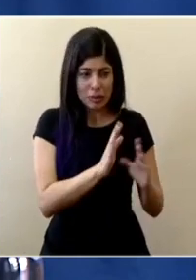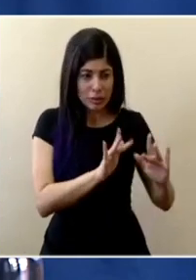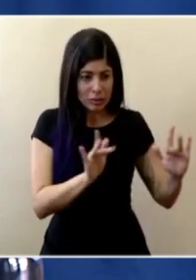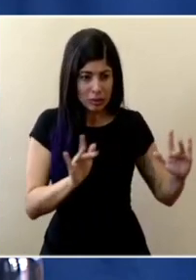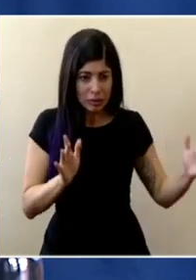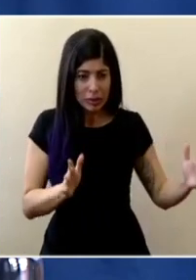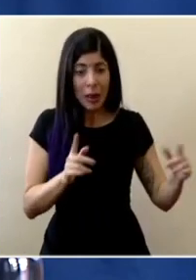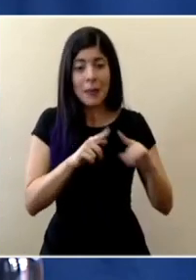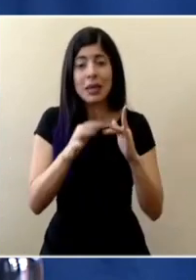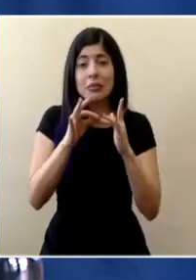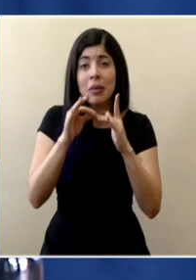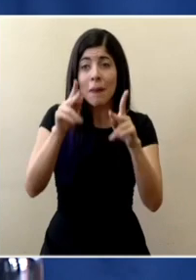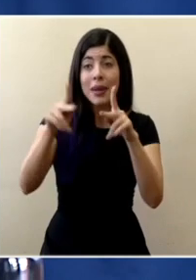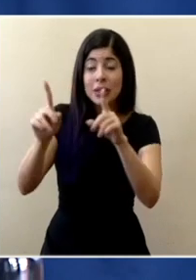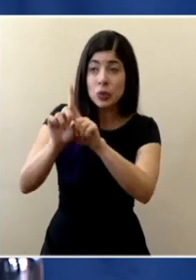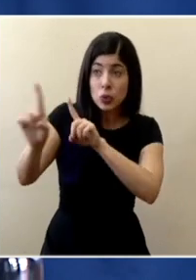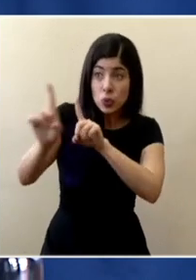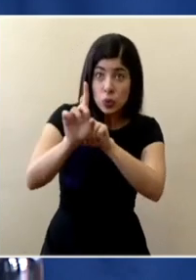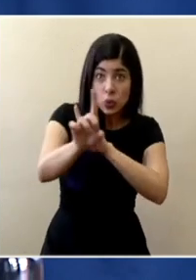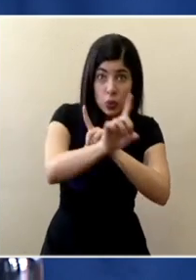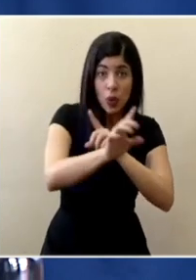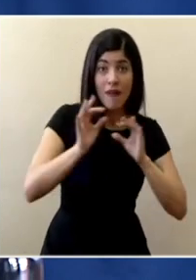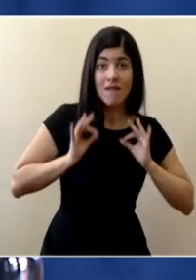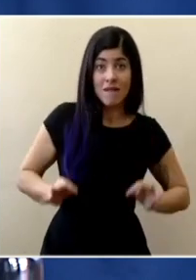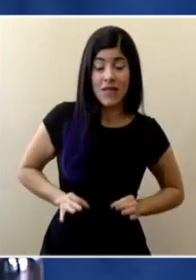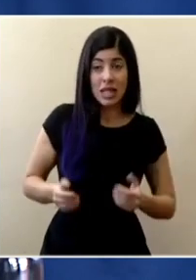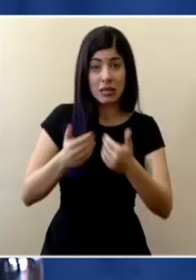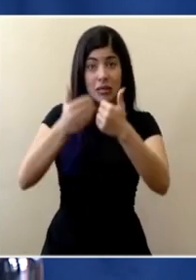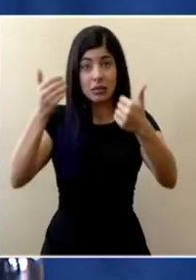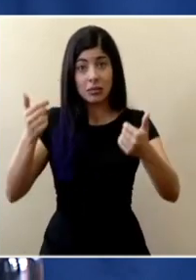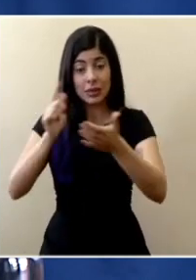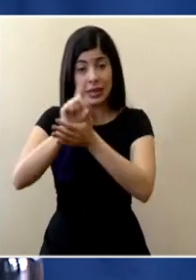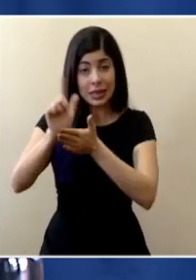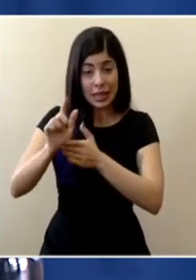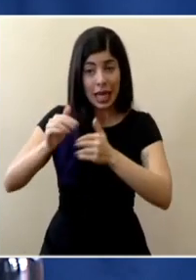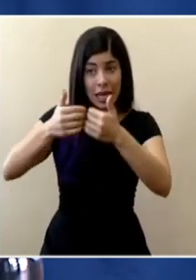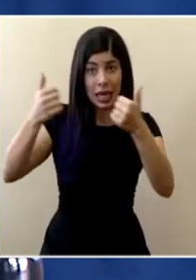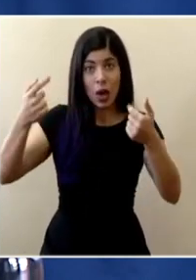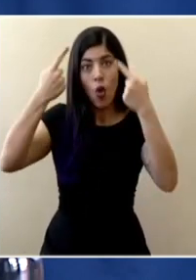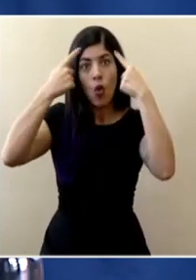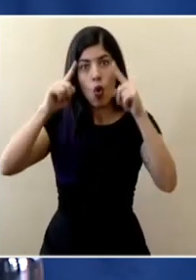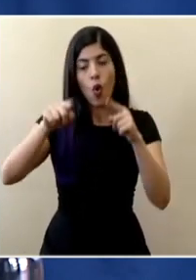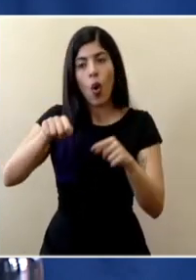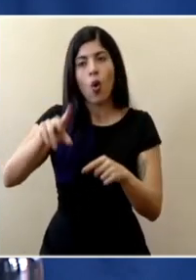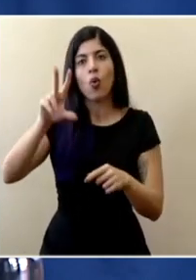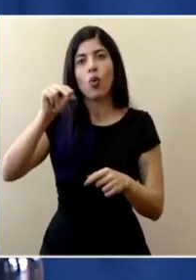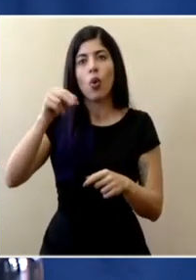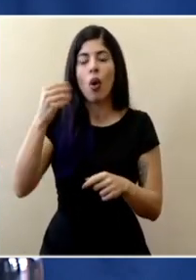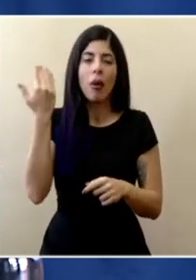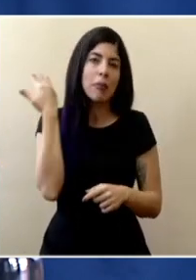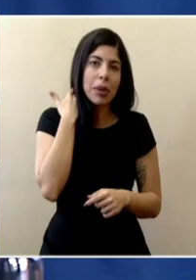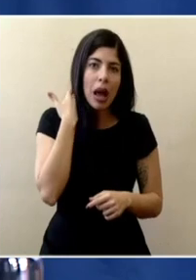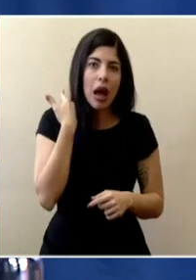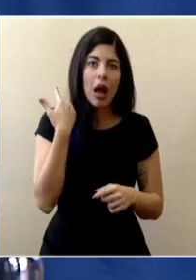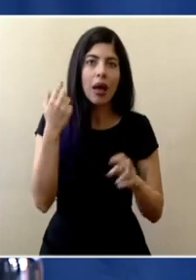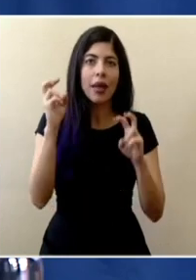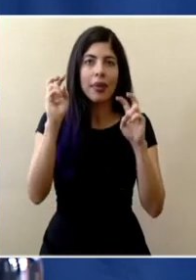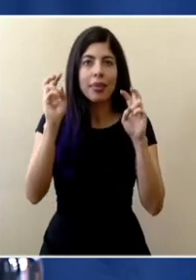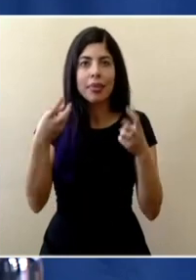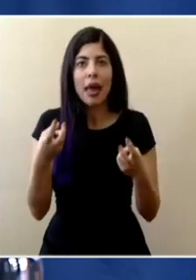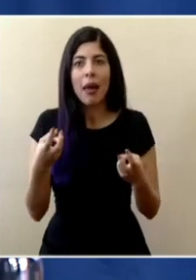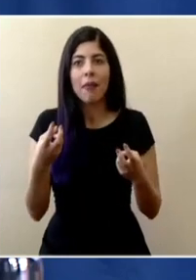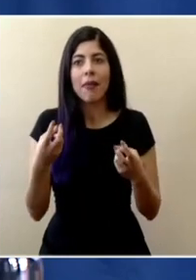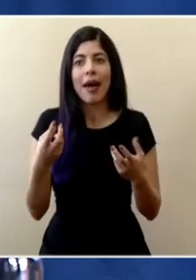es el distanciamiento social el distanciamiento físico la medida de higiene para lograr que esto no se convierta de verdad en un asunto de